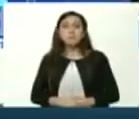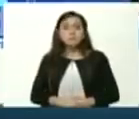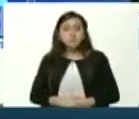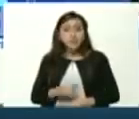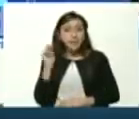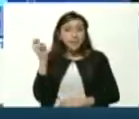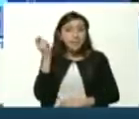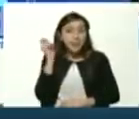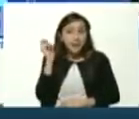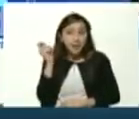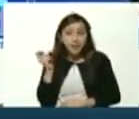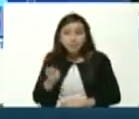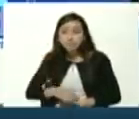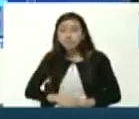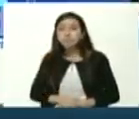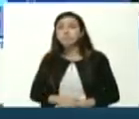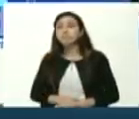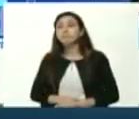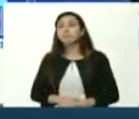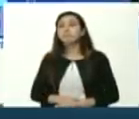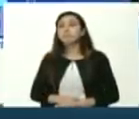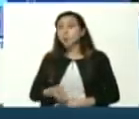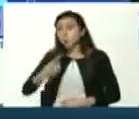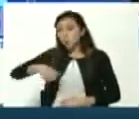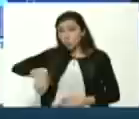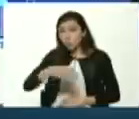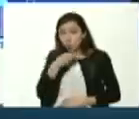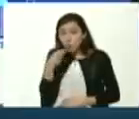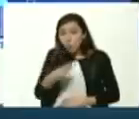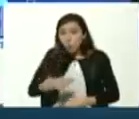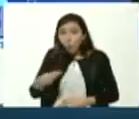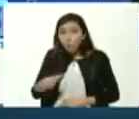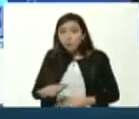tarea a ustedes jóvenes